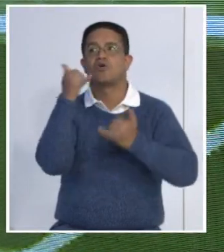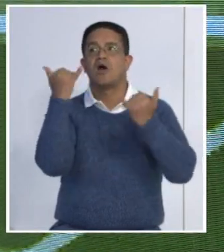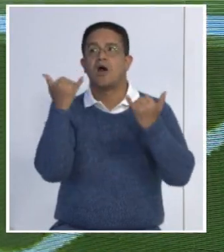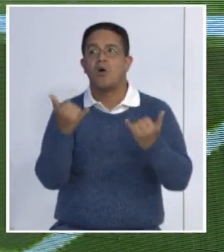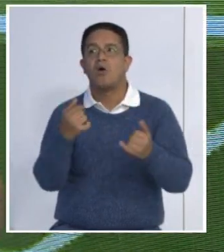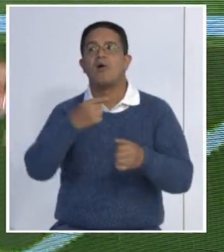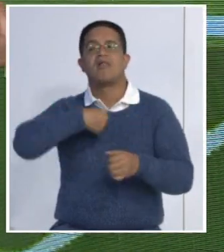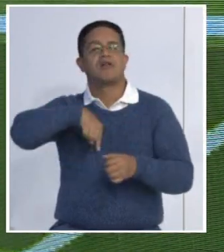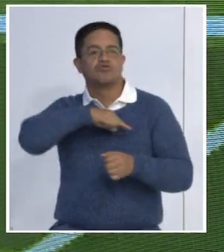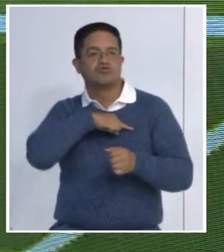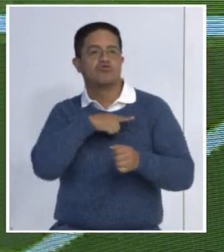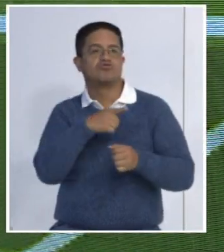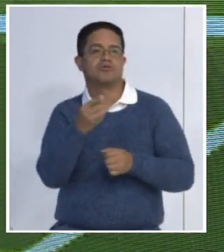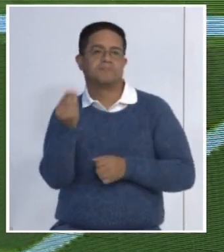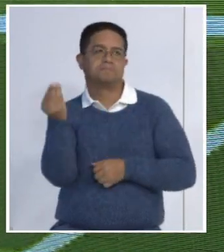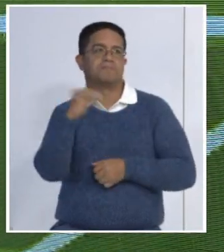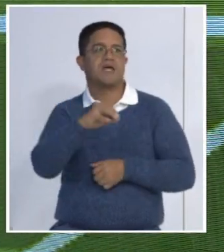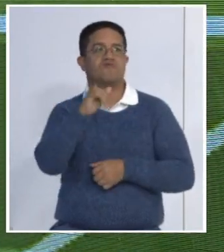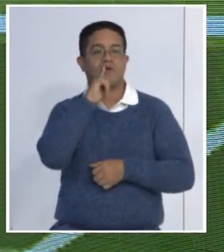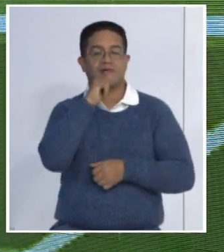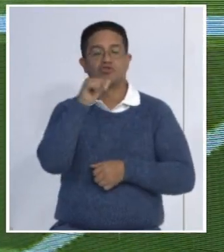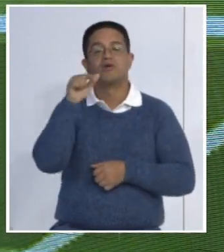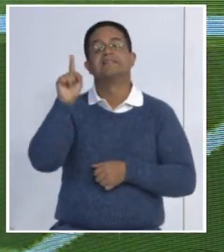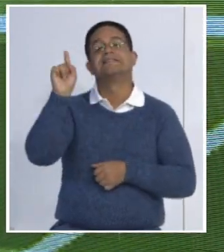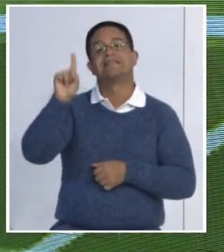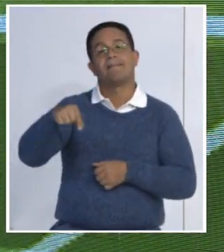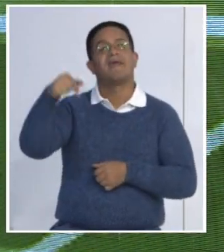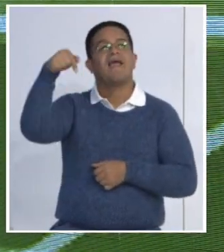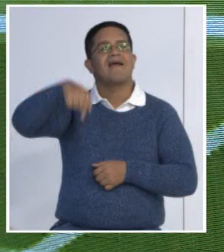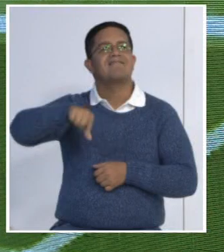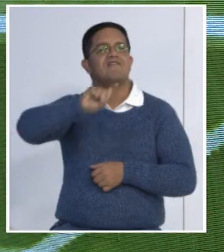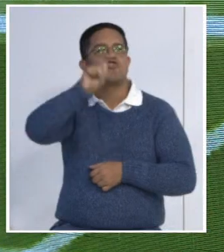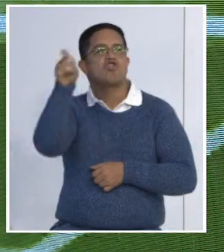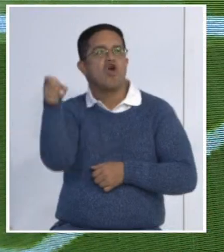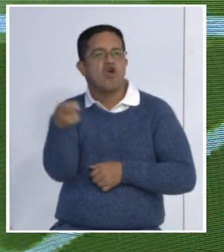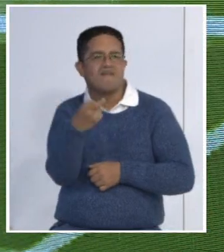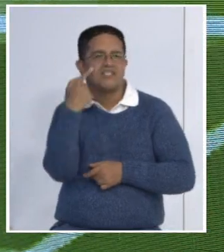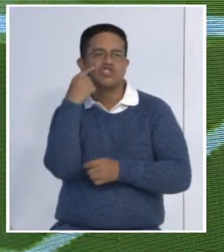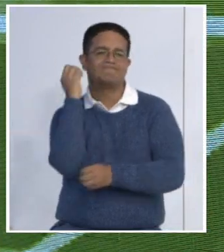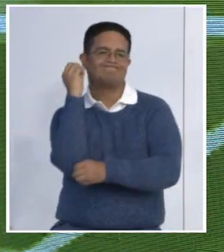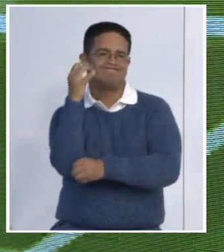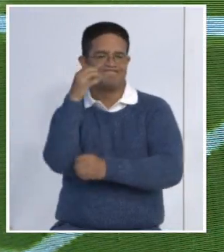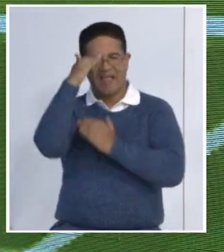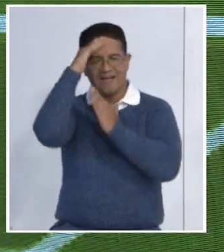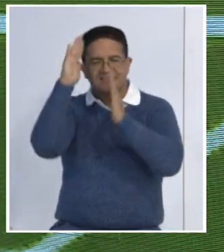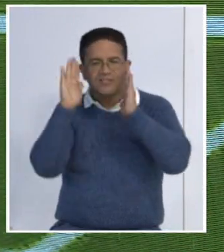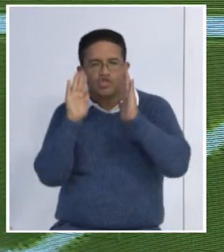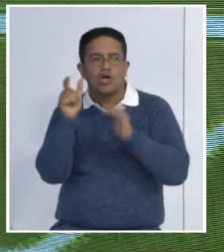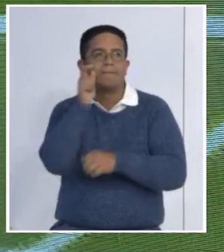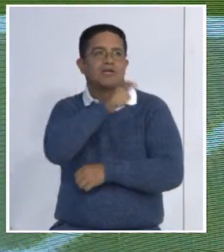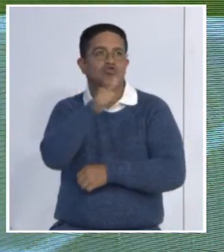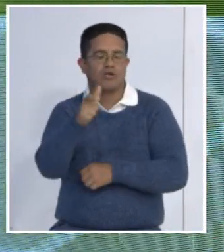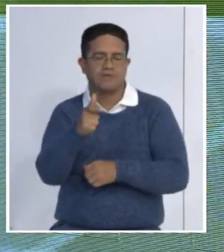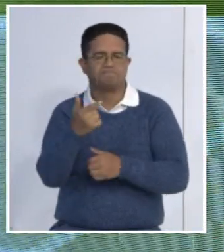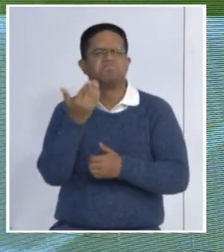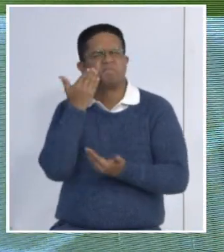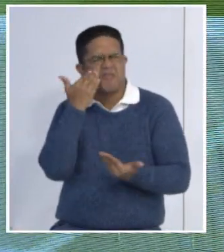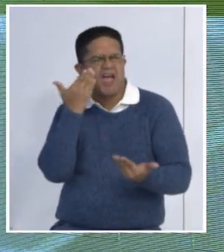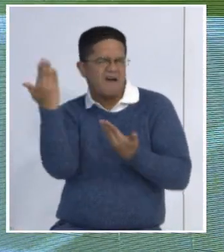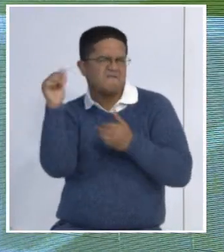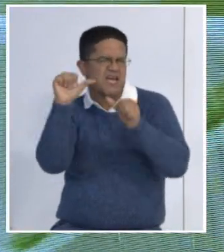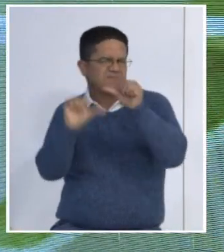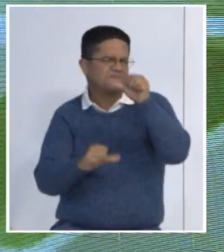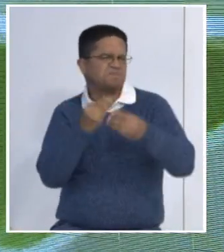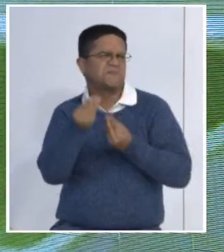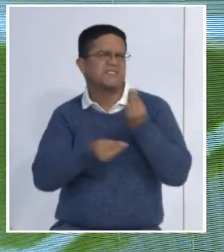Vamos a seguir avanzando y en nuestro canal también se llevó una jornada integral para la atención de los trabajadores de Globovisión. Y vamos a ver parte de